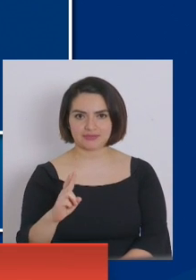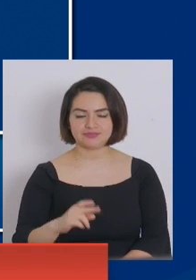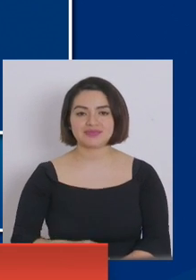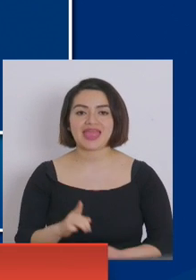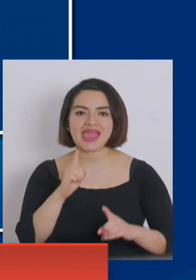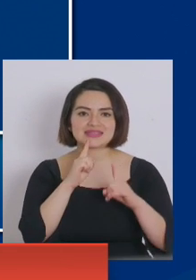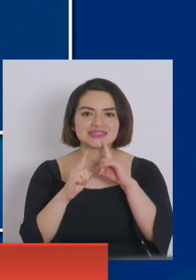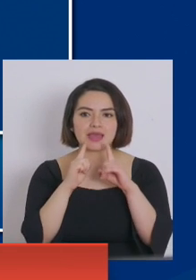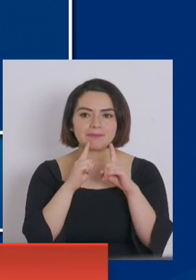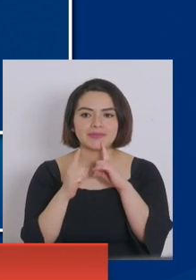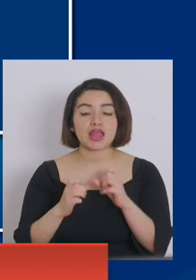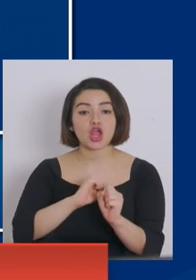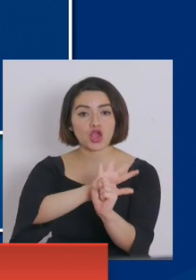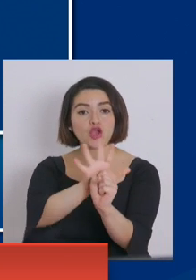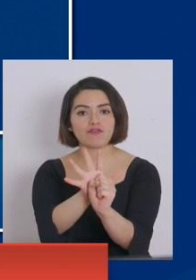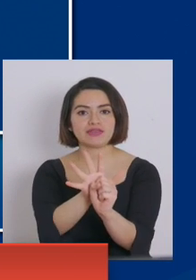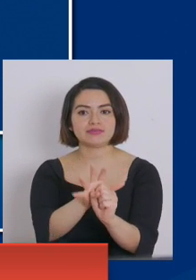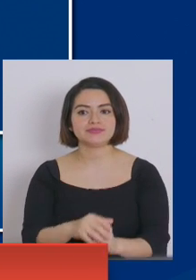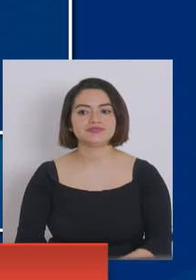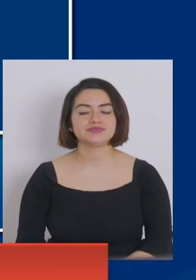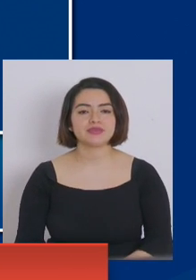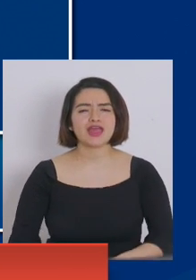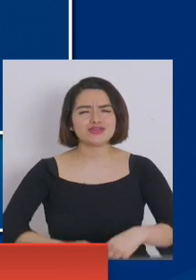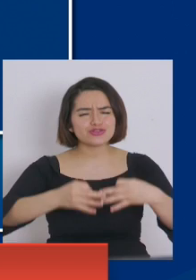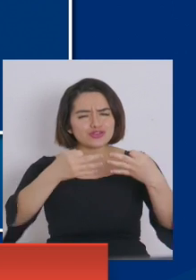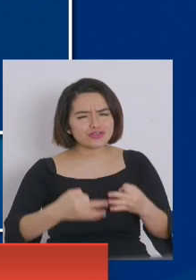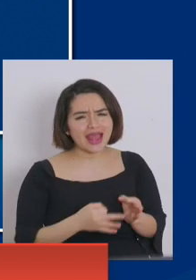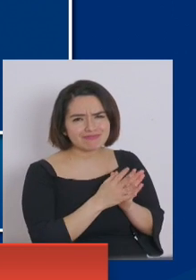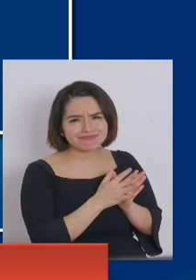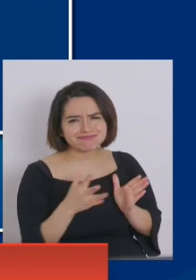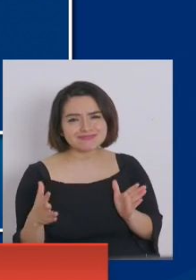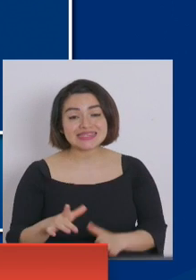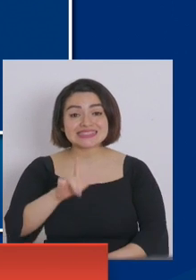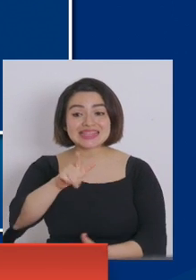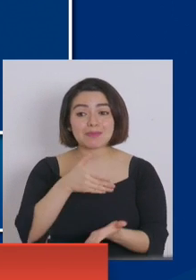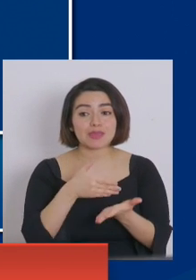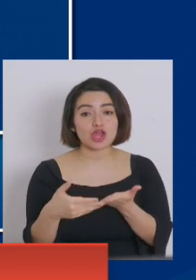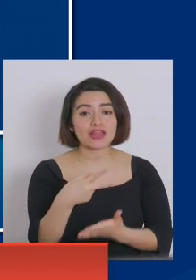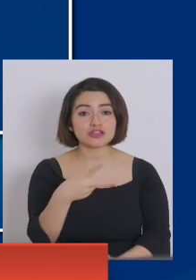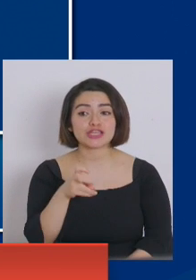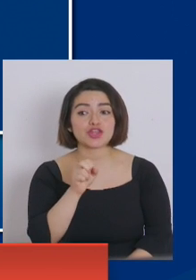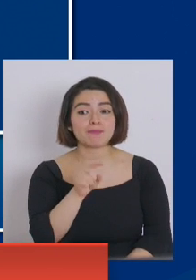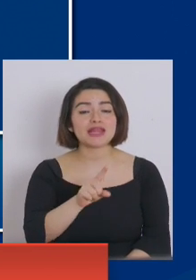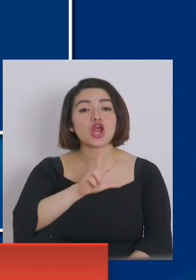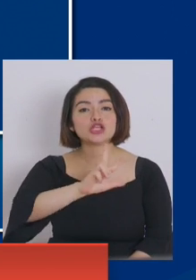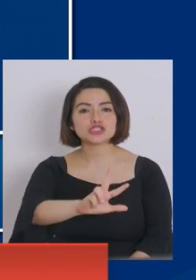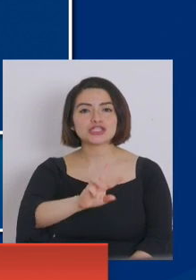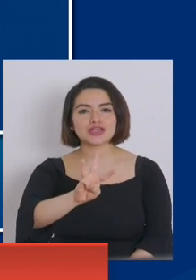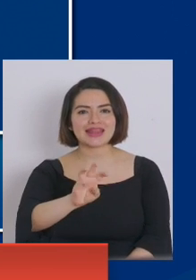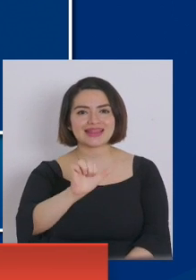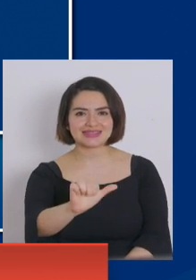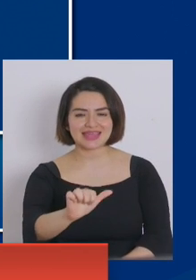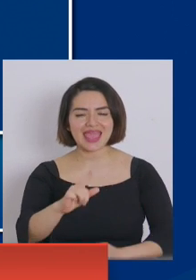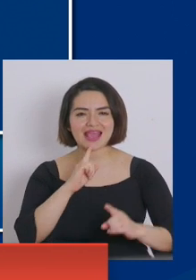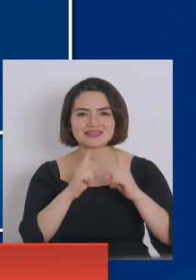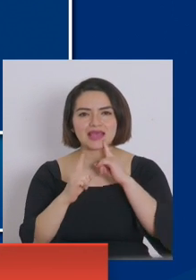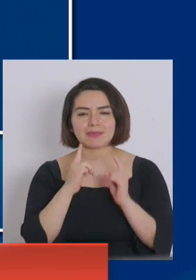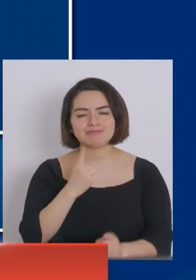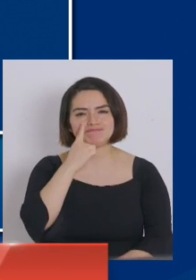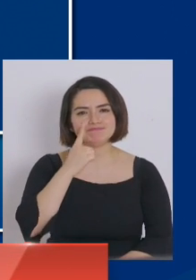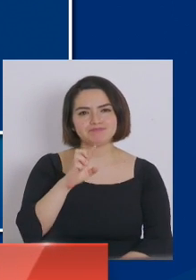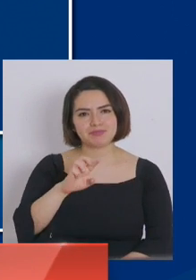el COVID-19, llegando a un total de 7.200.836 exámenes